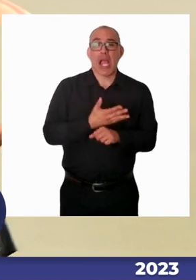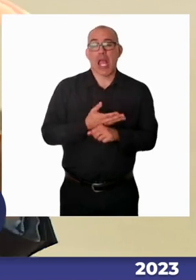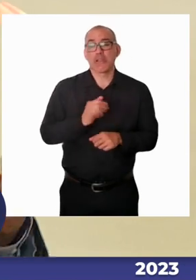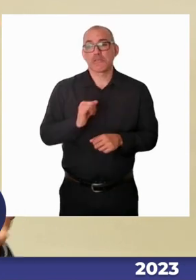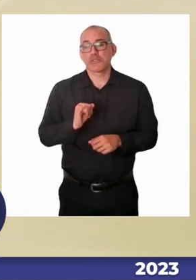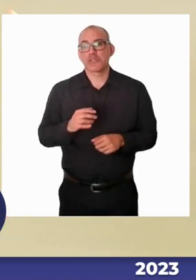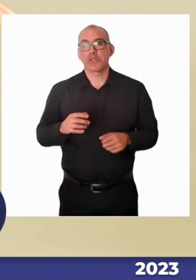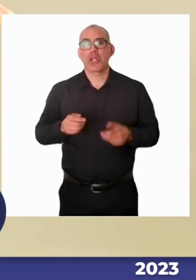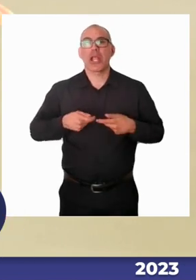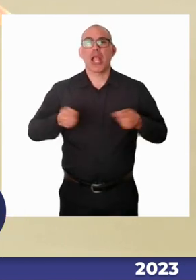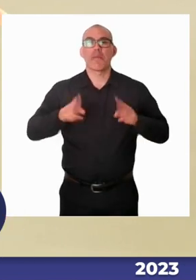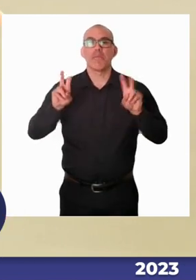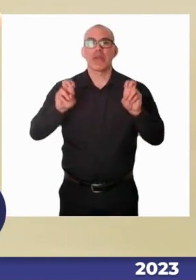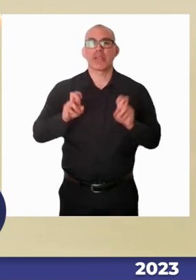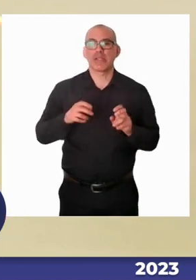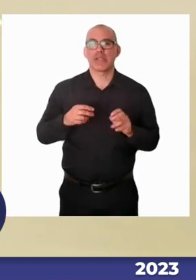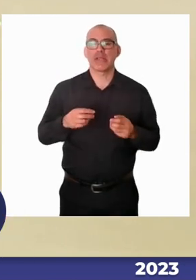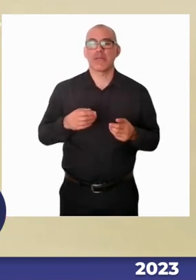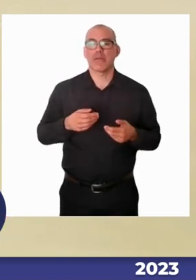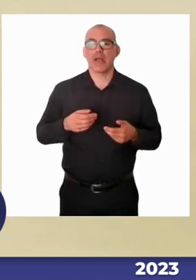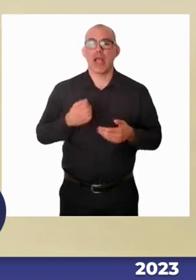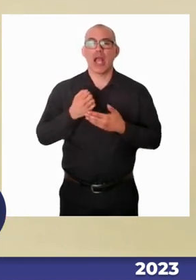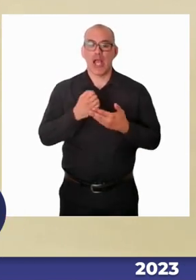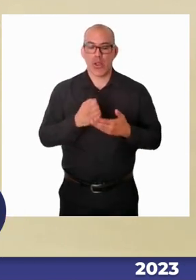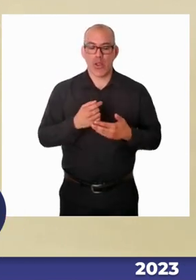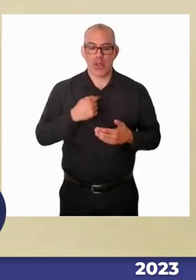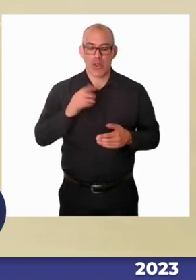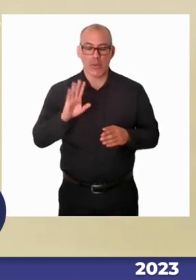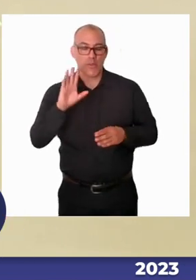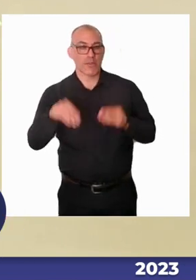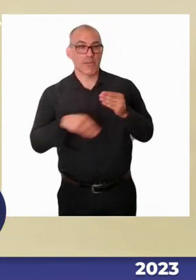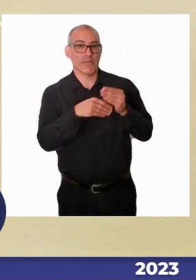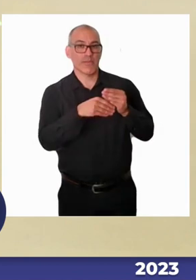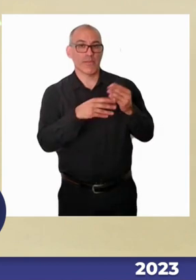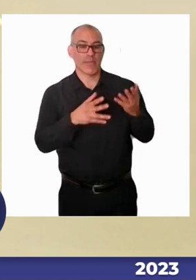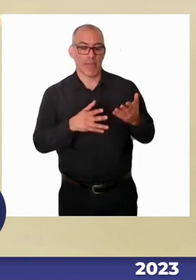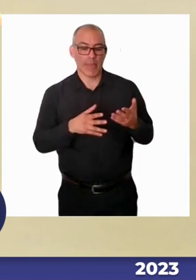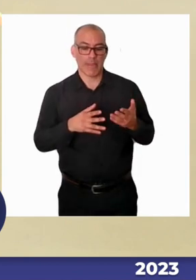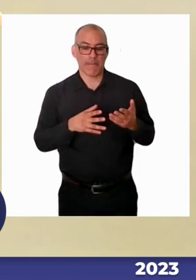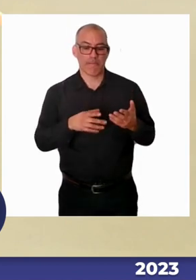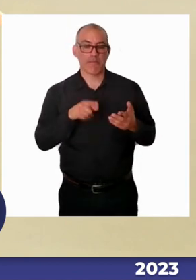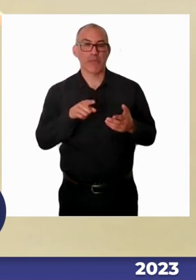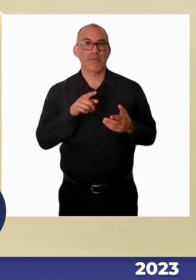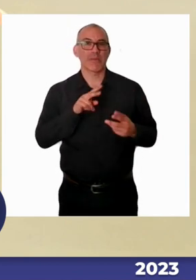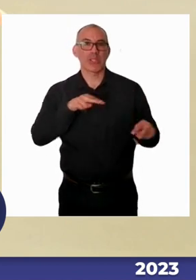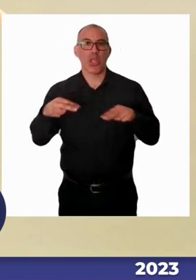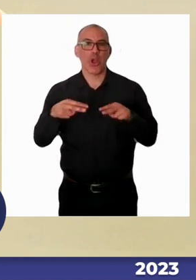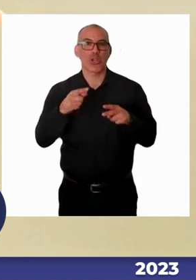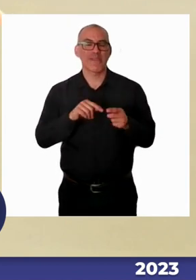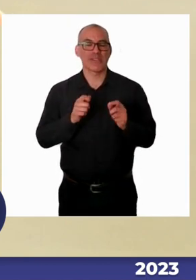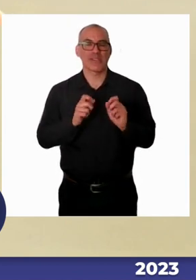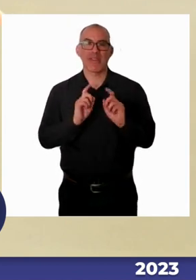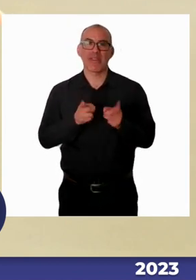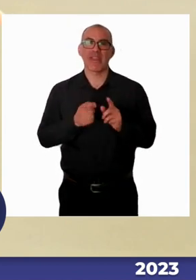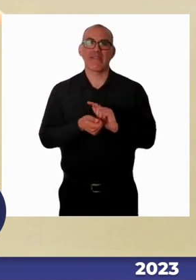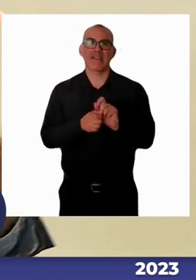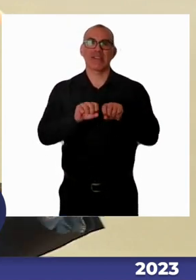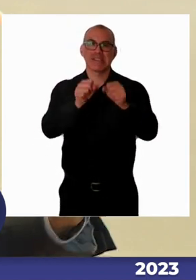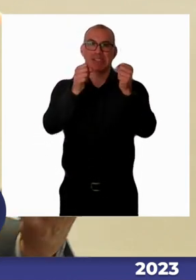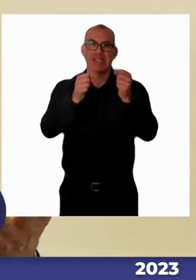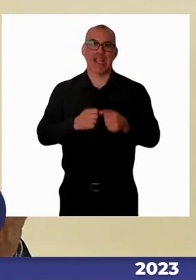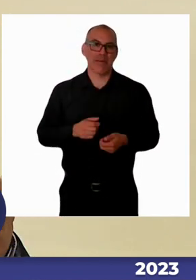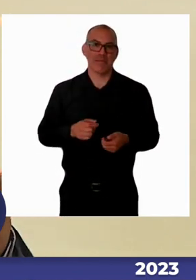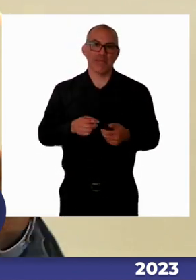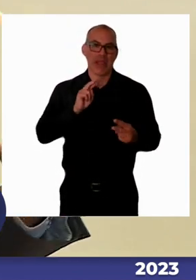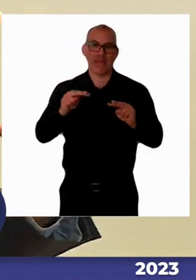todos debemos ser parte de esta realidad. Y mientras no construyamos, el mayor esfuerzo que vamos a hacer es construir precisamente, a construir esa